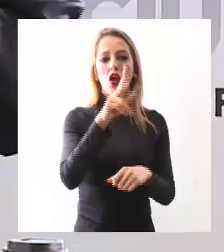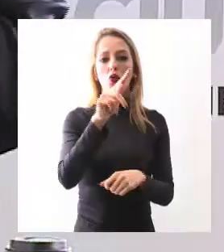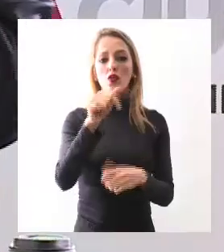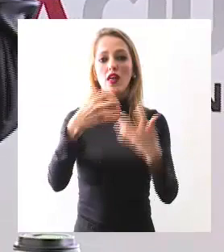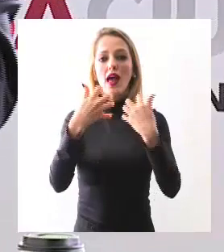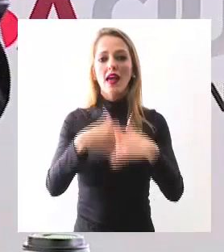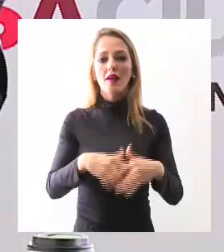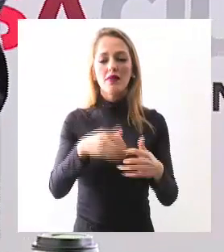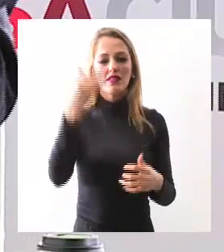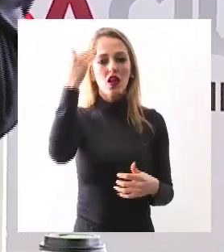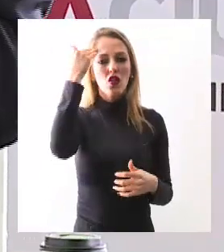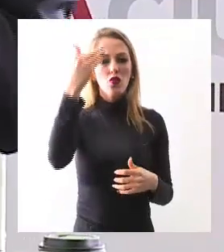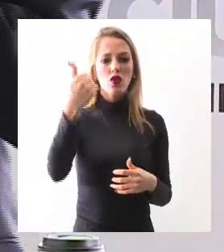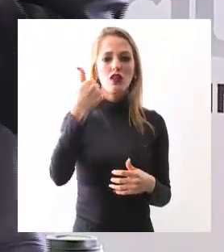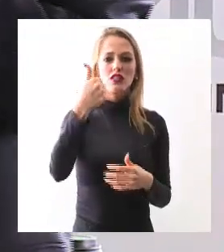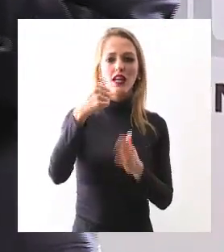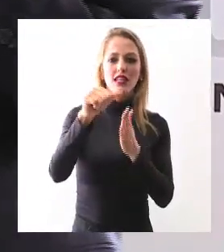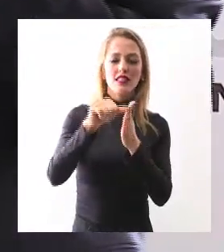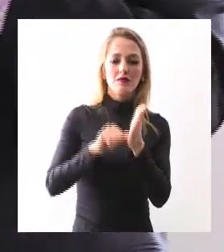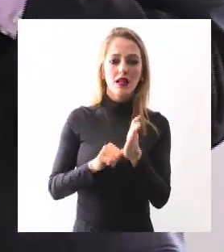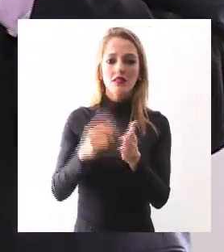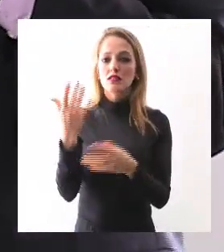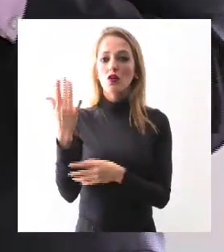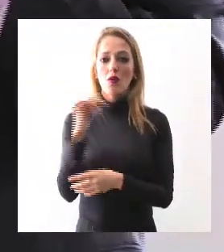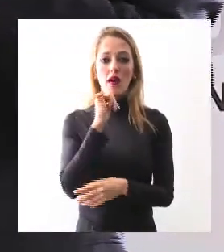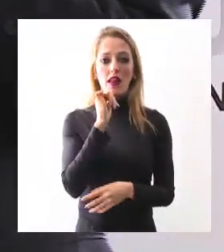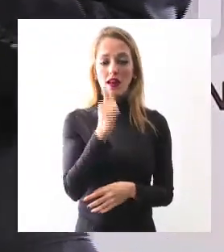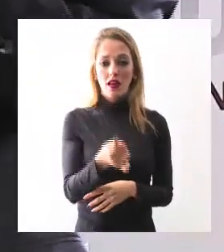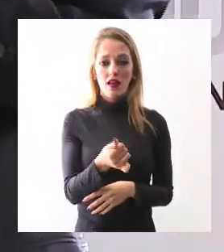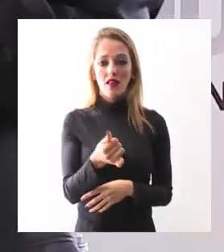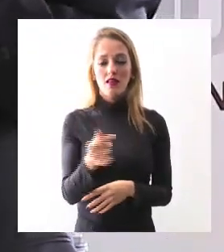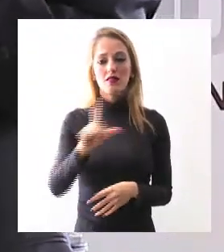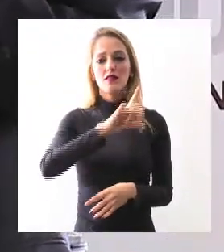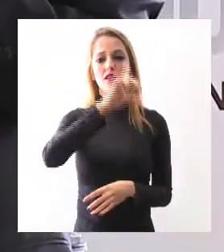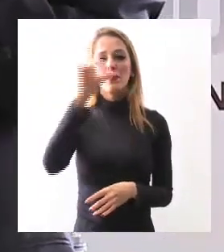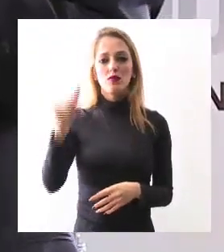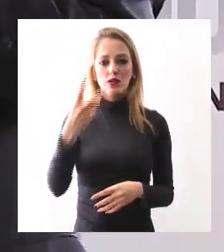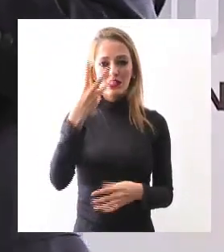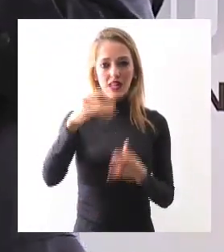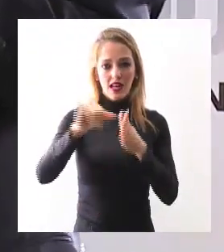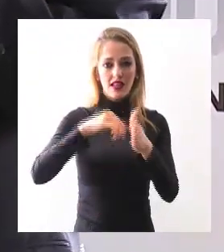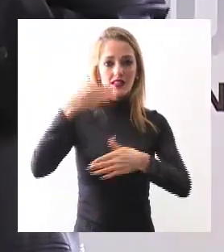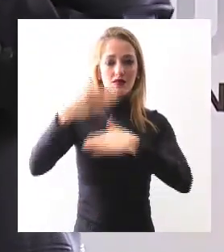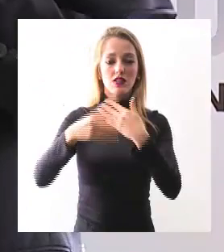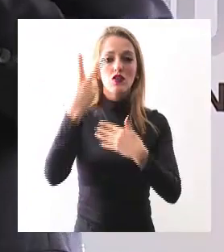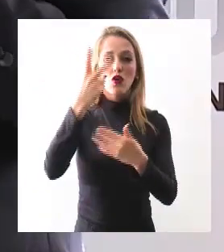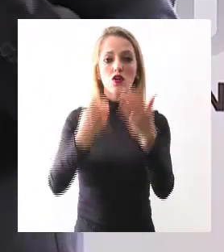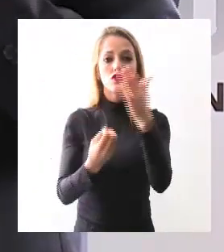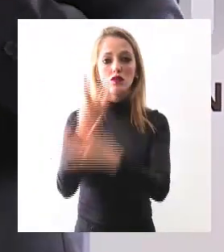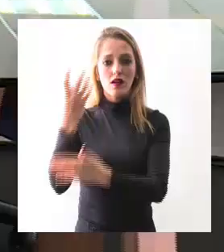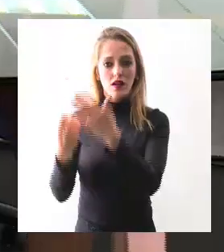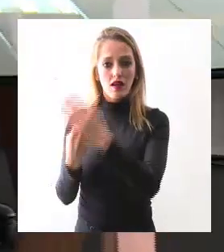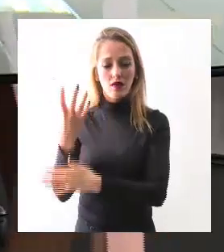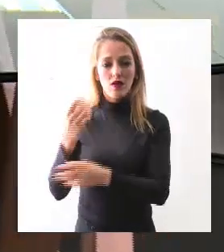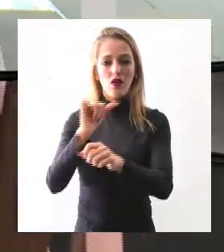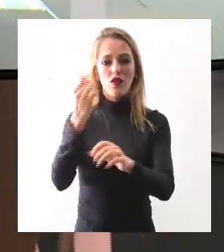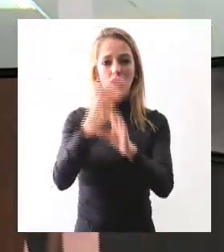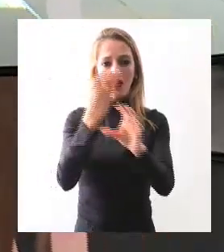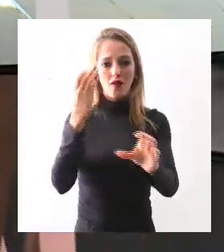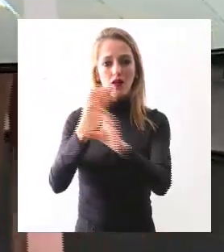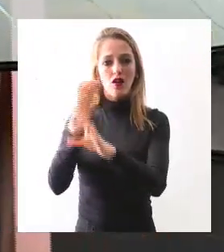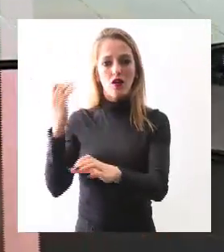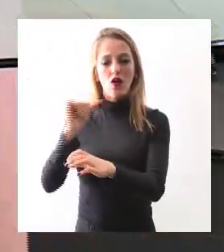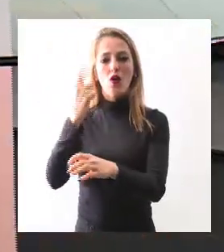que duró 6 meses para cobrar una tarifa de 9 pesos. Tres meses después logramos dos rutas más, una complementaria